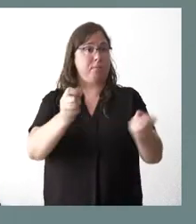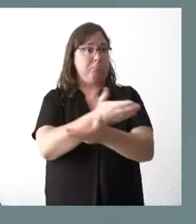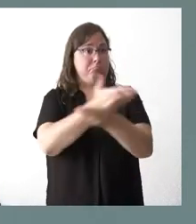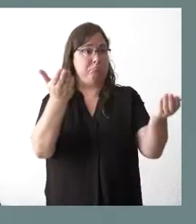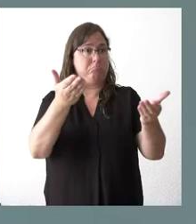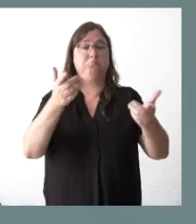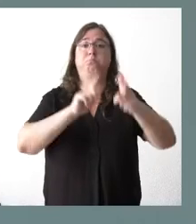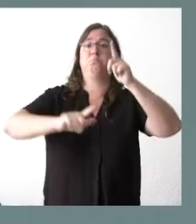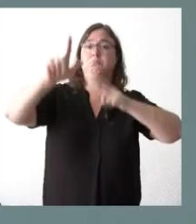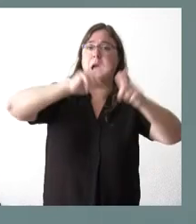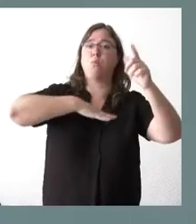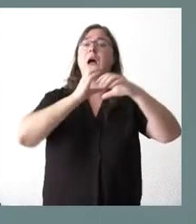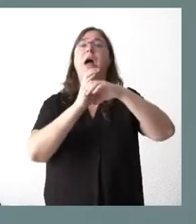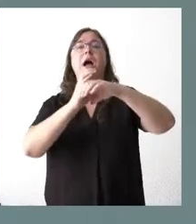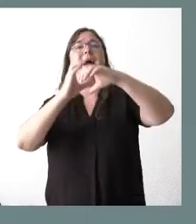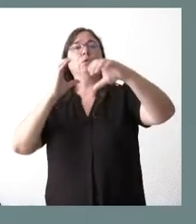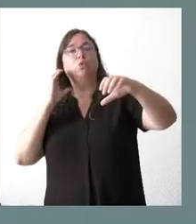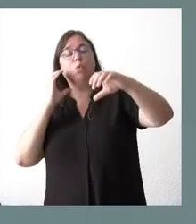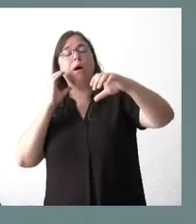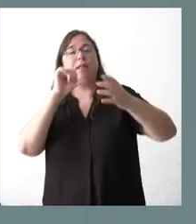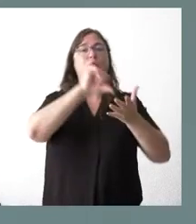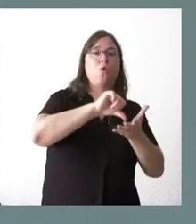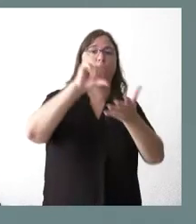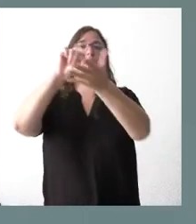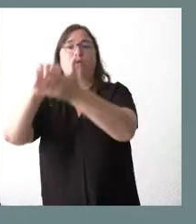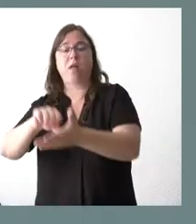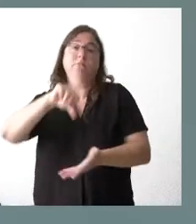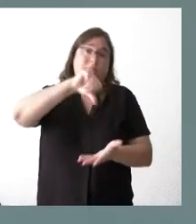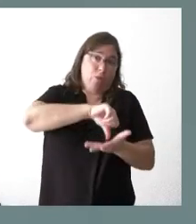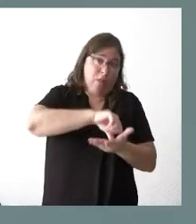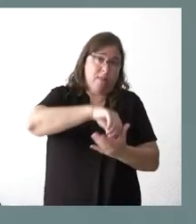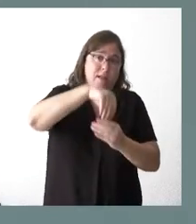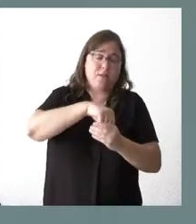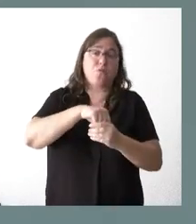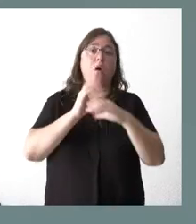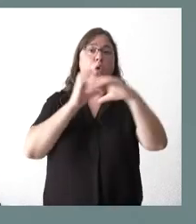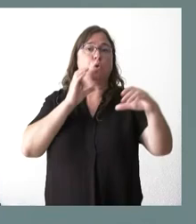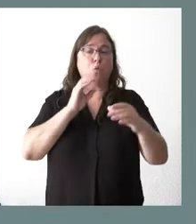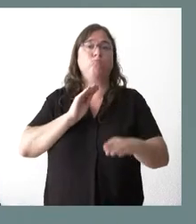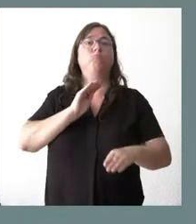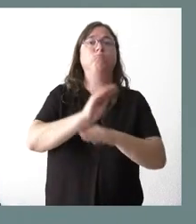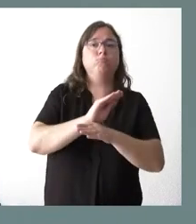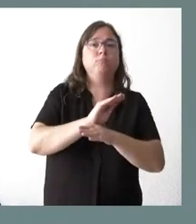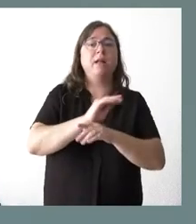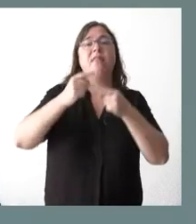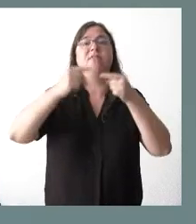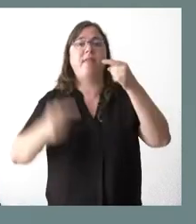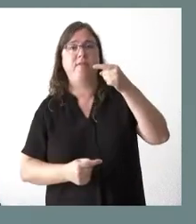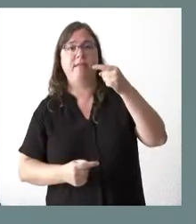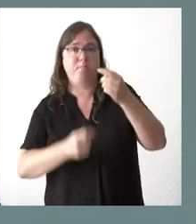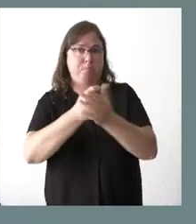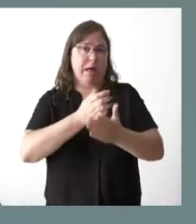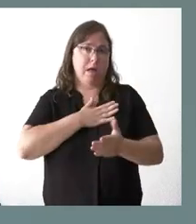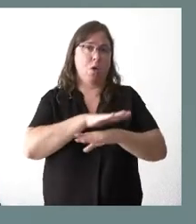en autobús interurbano y en metropolitano financiando ese coste del déficit, es decir, que